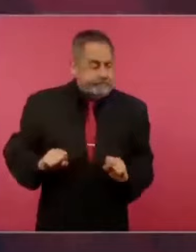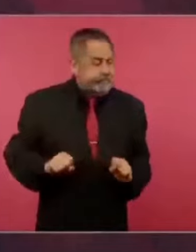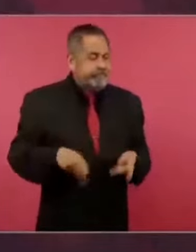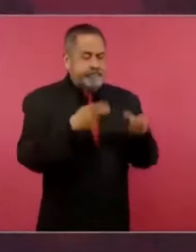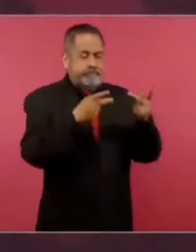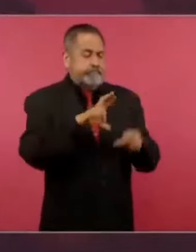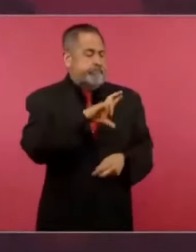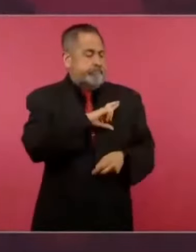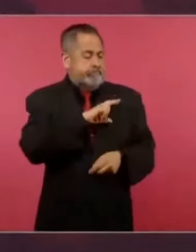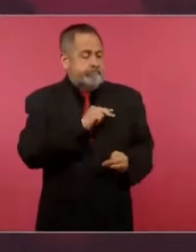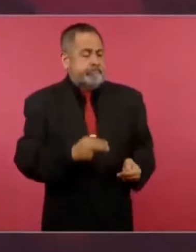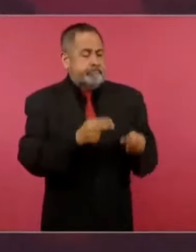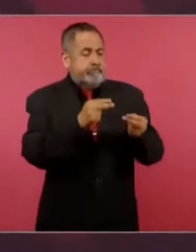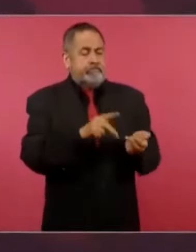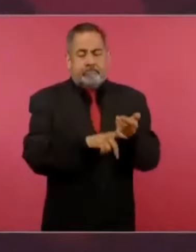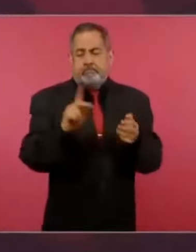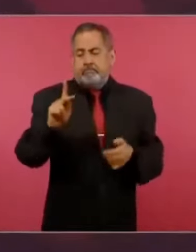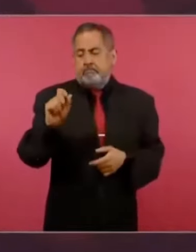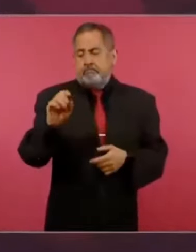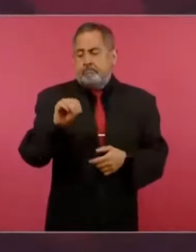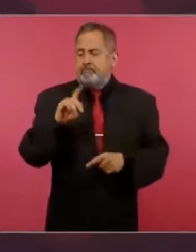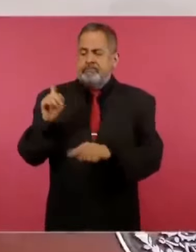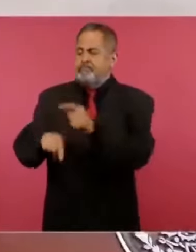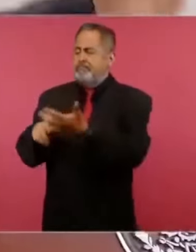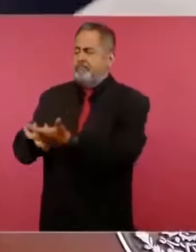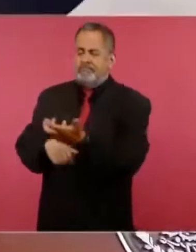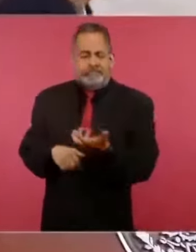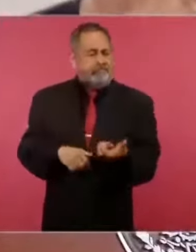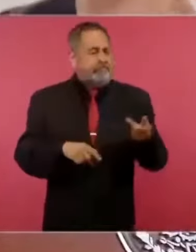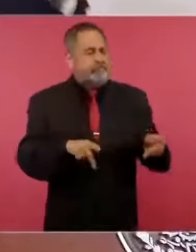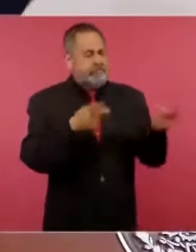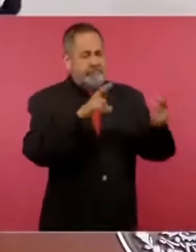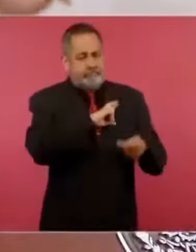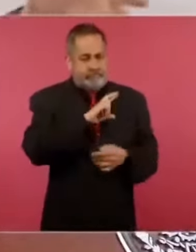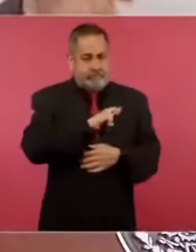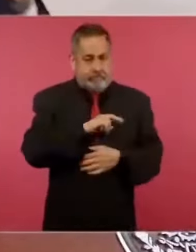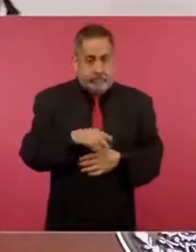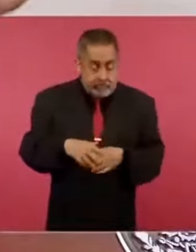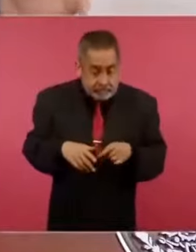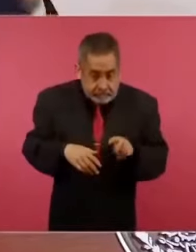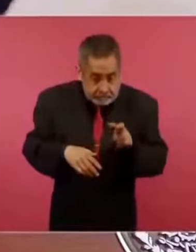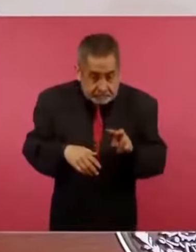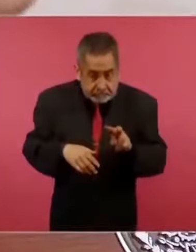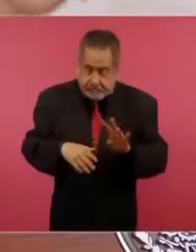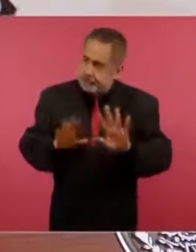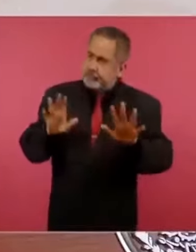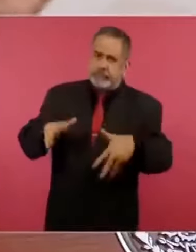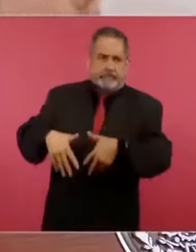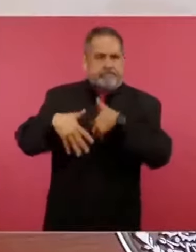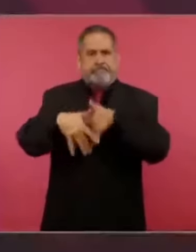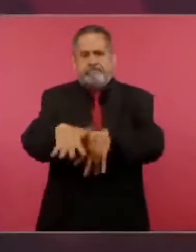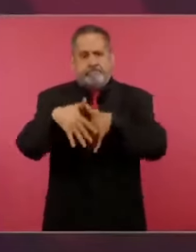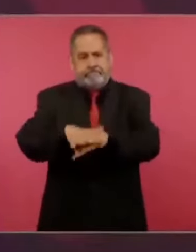petróleo, que salimos a la calle